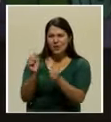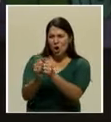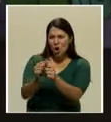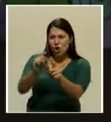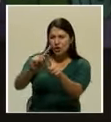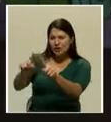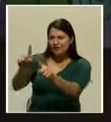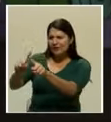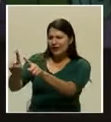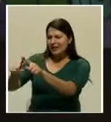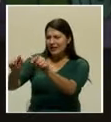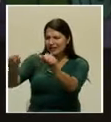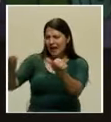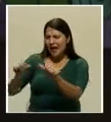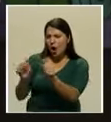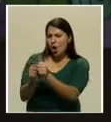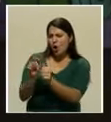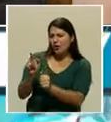hombre y ese ser maravilloso.